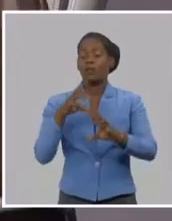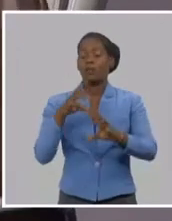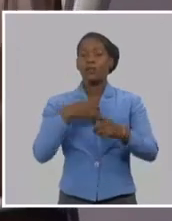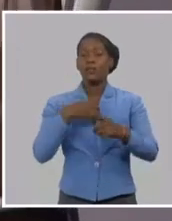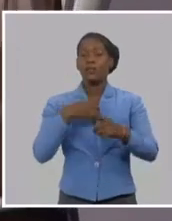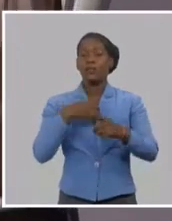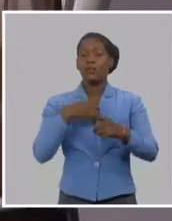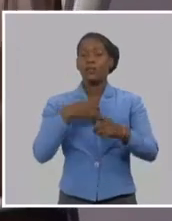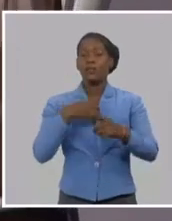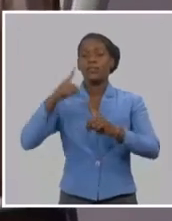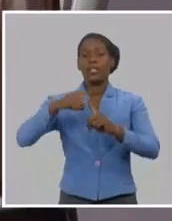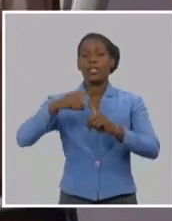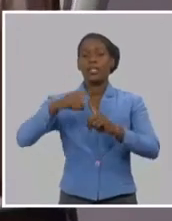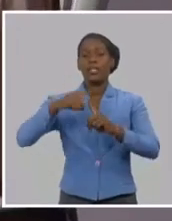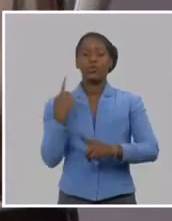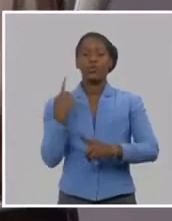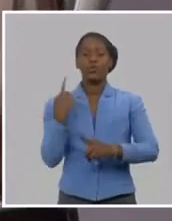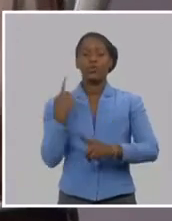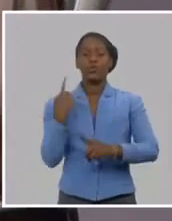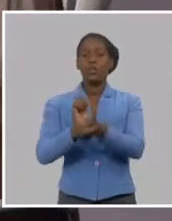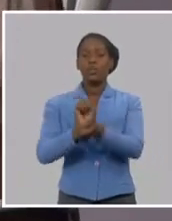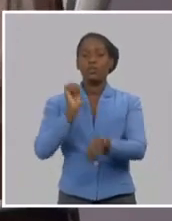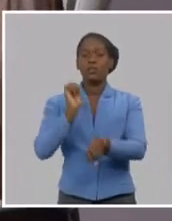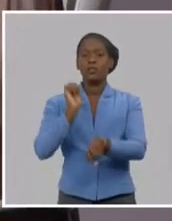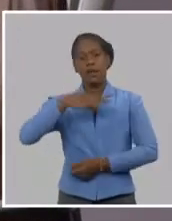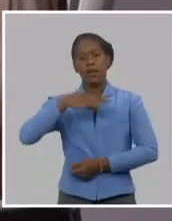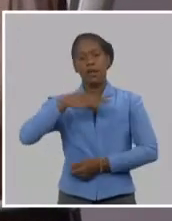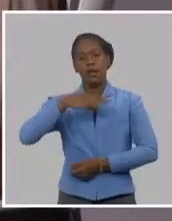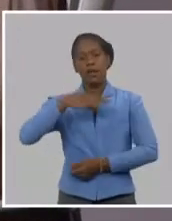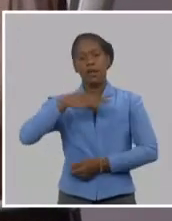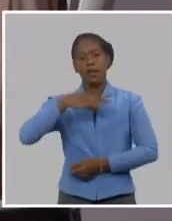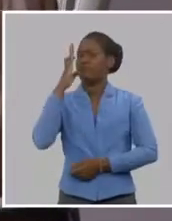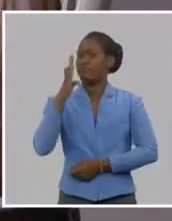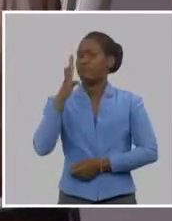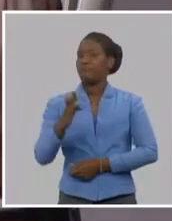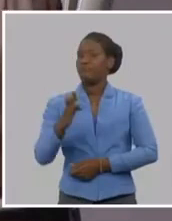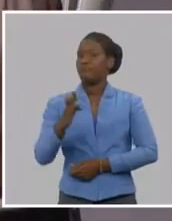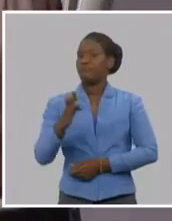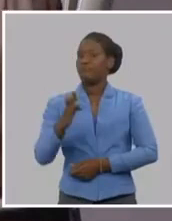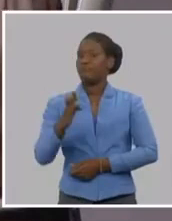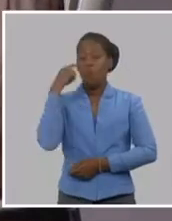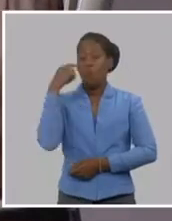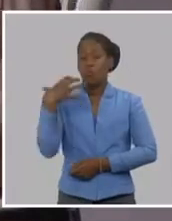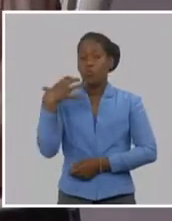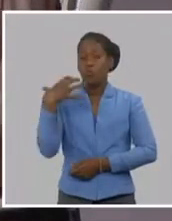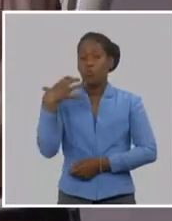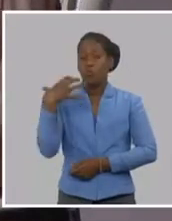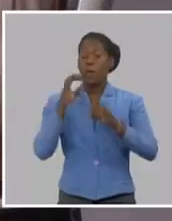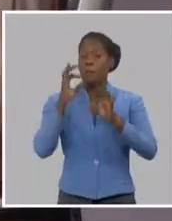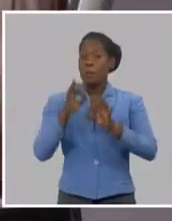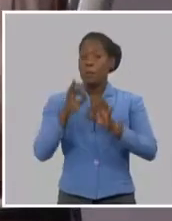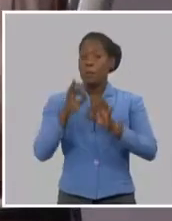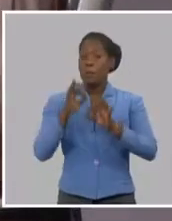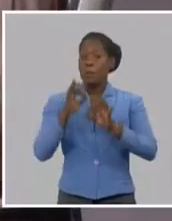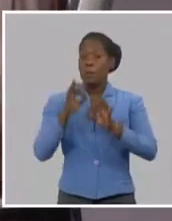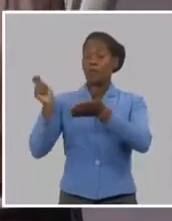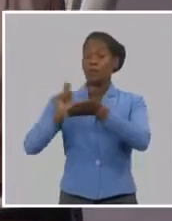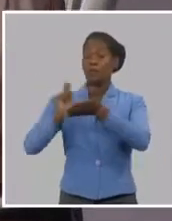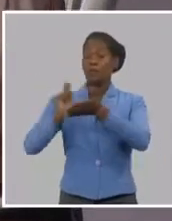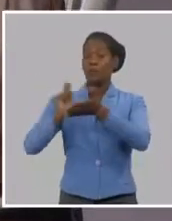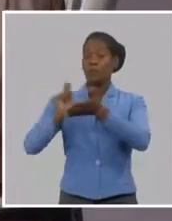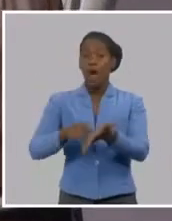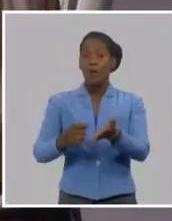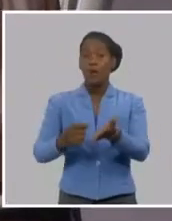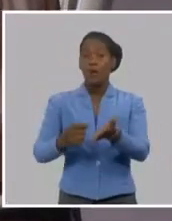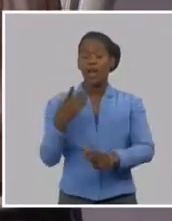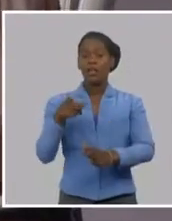y en eso le corresponde a todas las instituciones. Si hay un programa de televisión, van a usar una cita de Martí, deben comprobarse efectivamente de Martí, si está bien escrita, si está